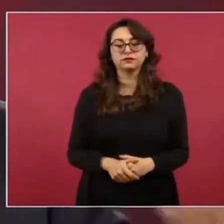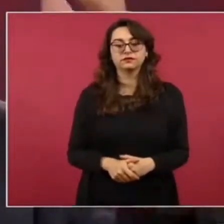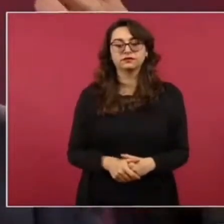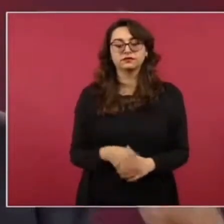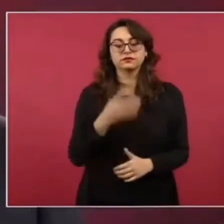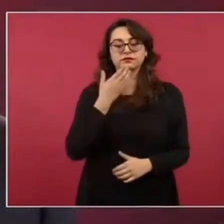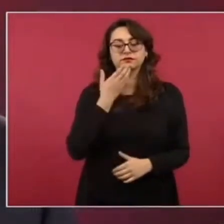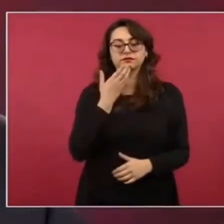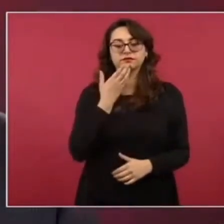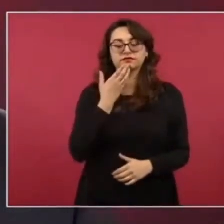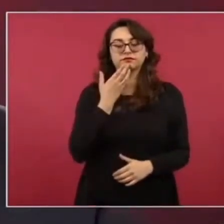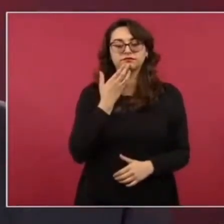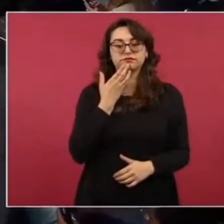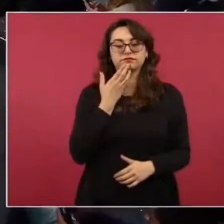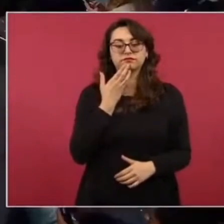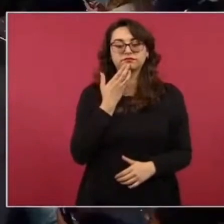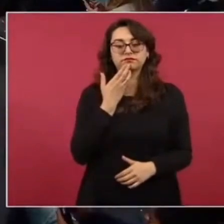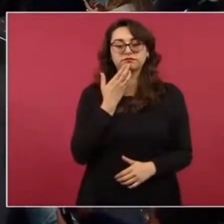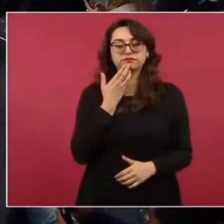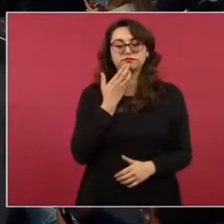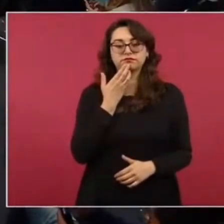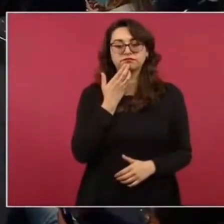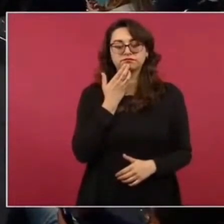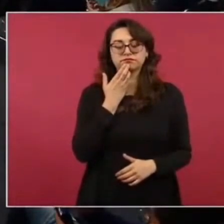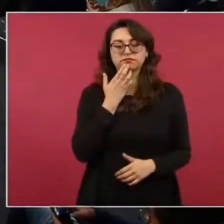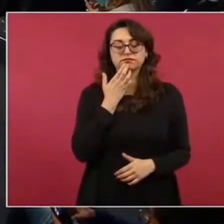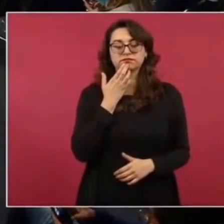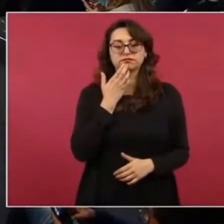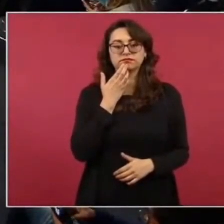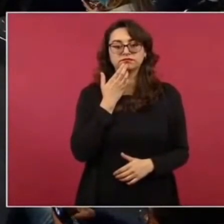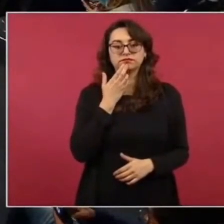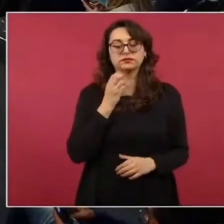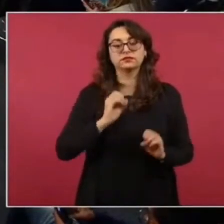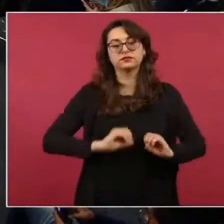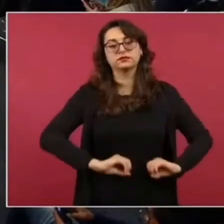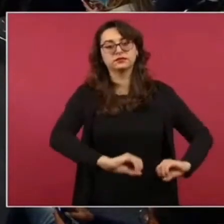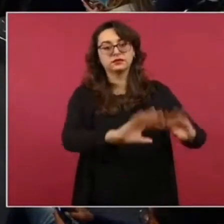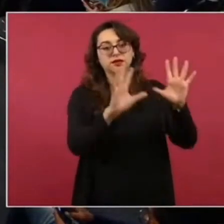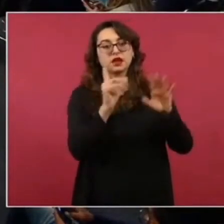no que los abandonaran